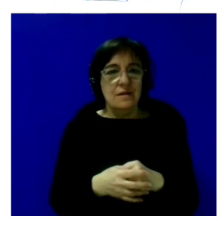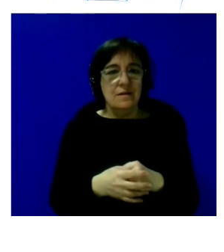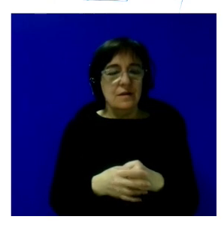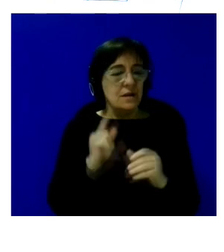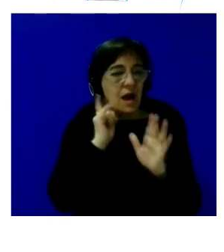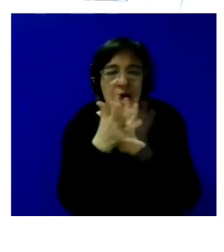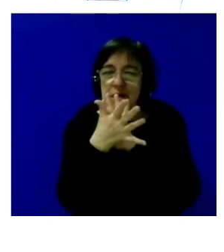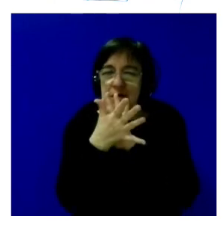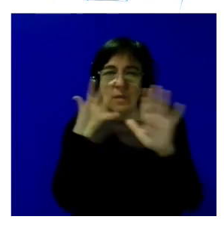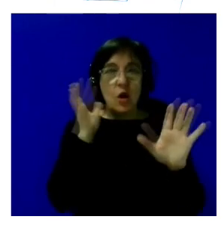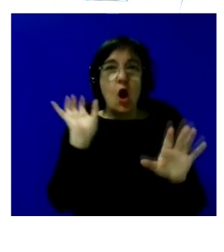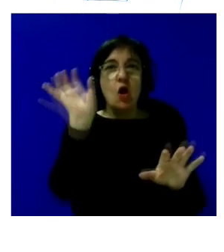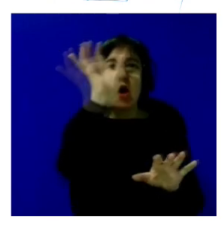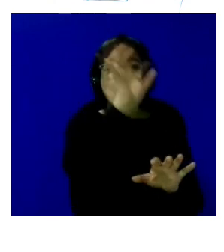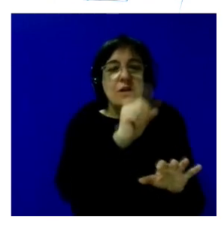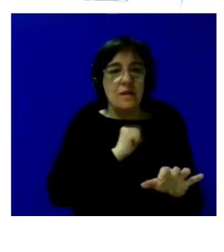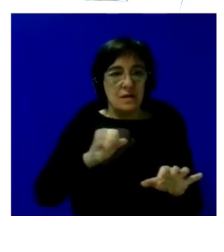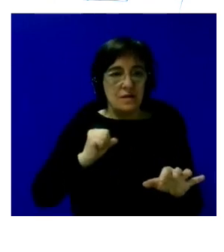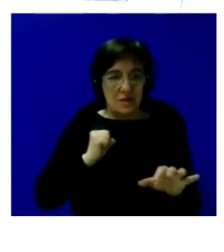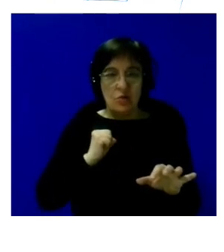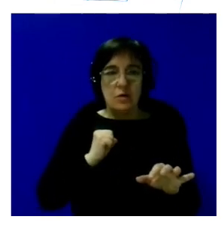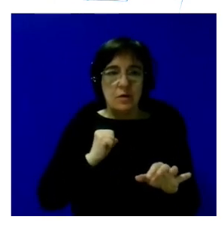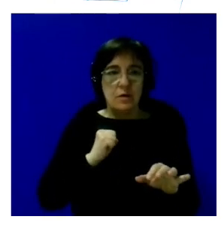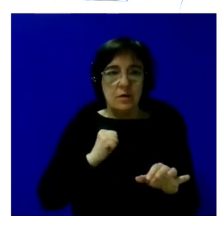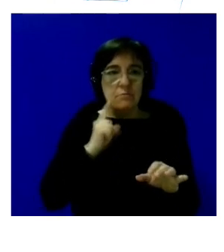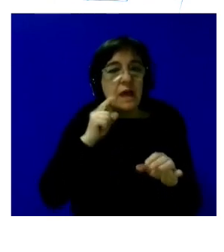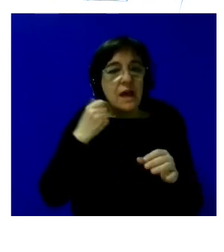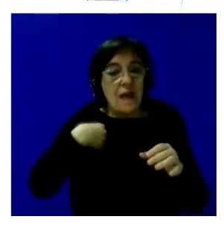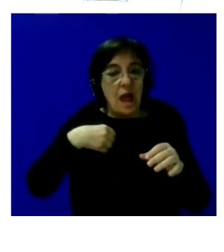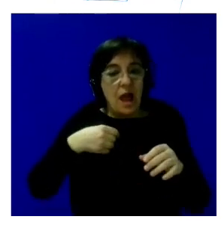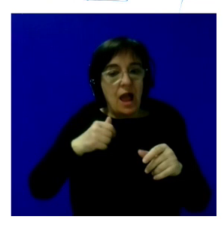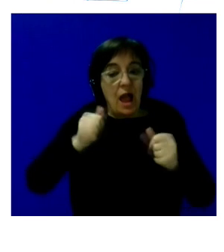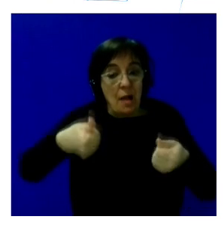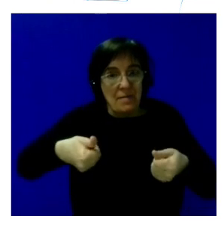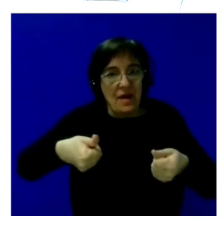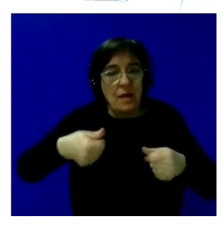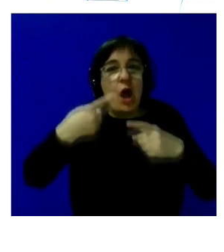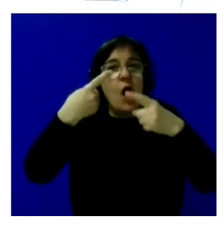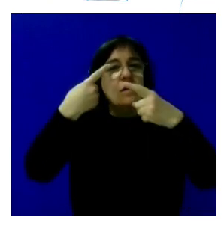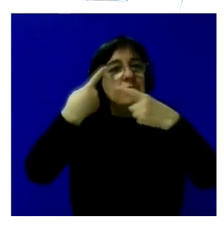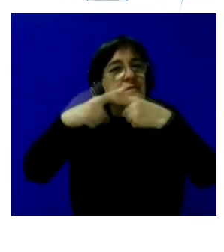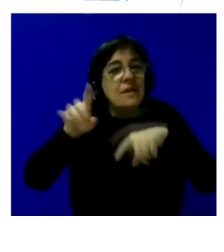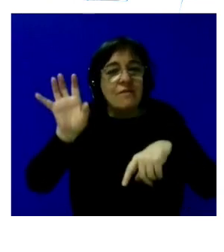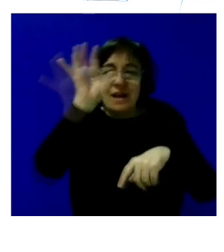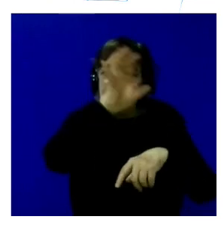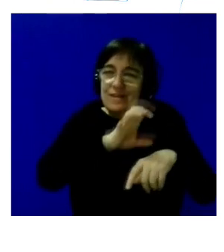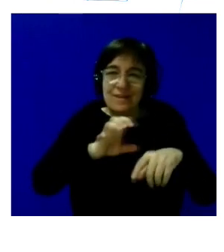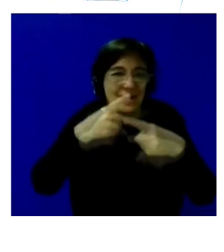rápidamente comunidades autónomas es decir se ha sembrado pero los campos eran diferentes por decirlo de alguna manera